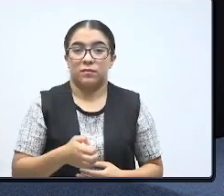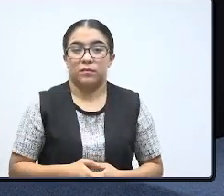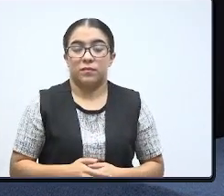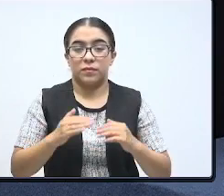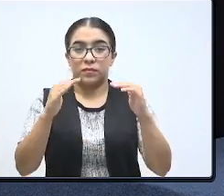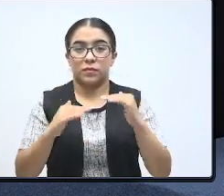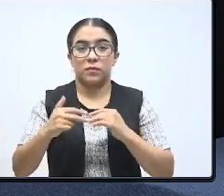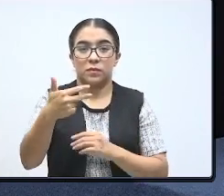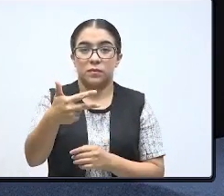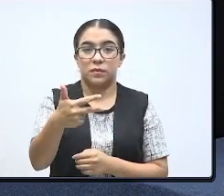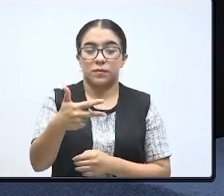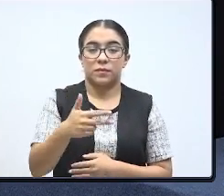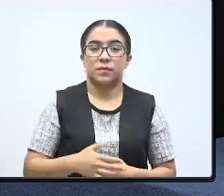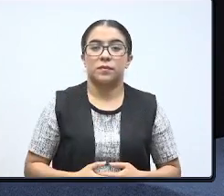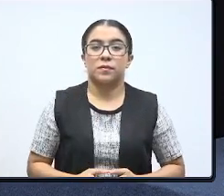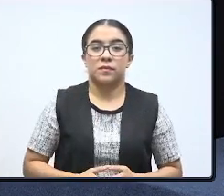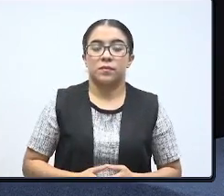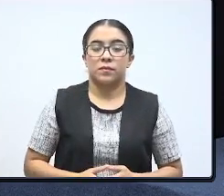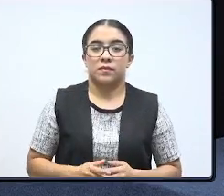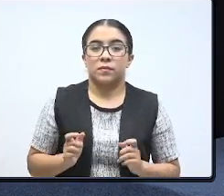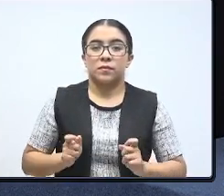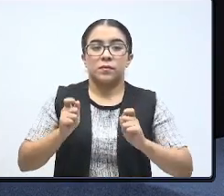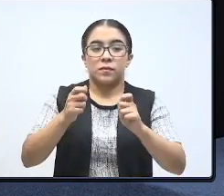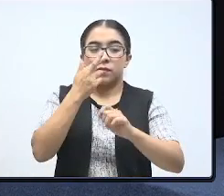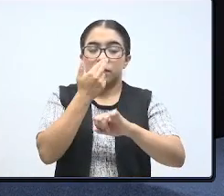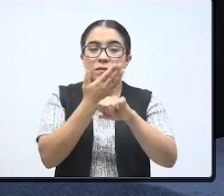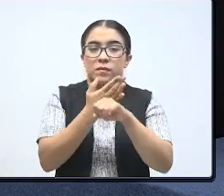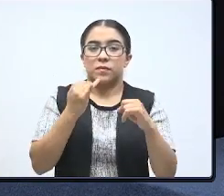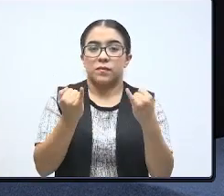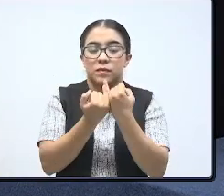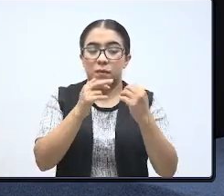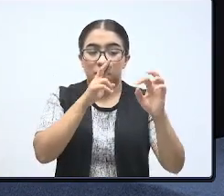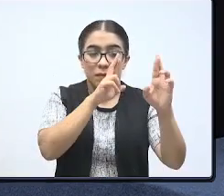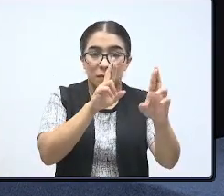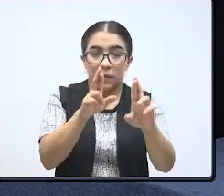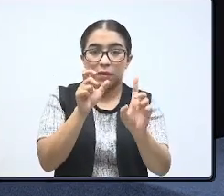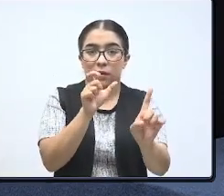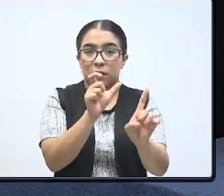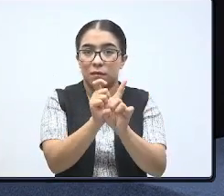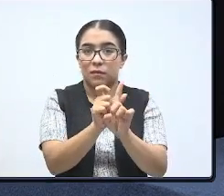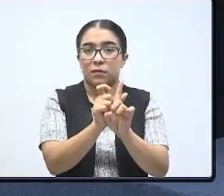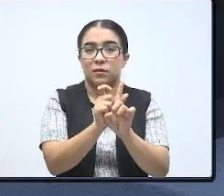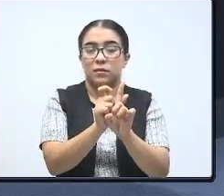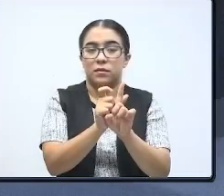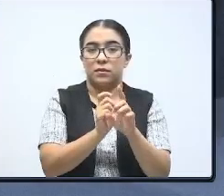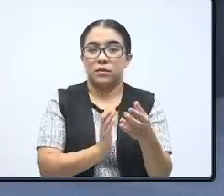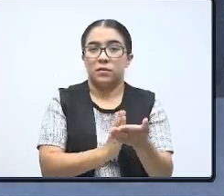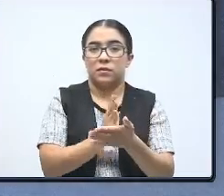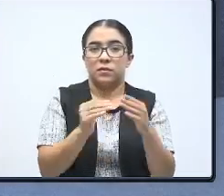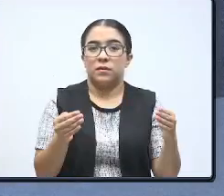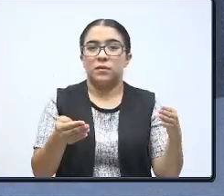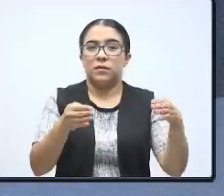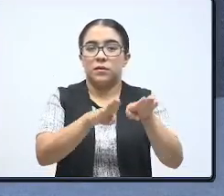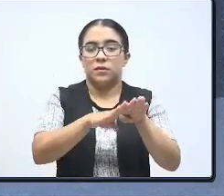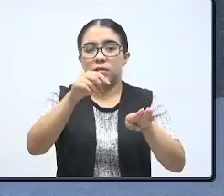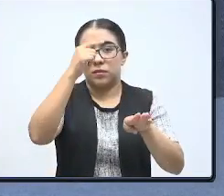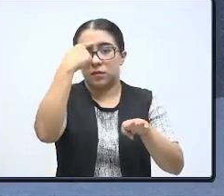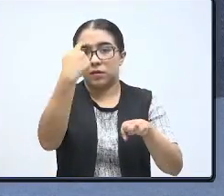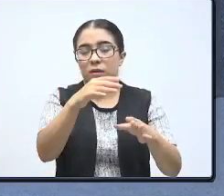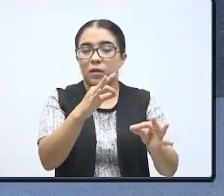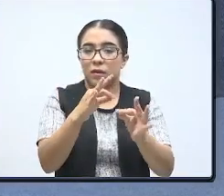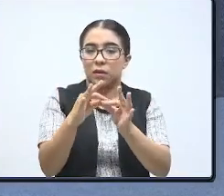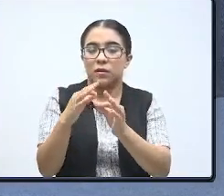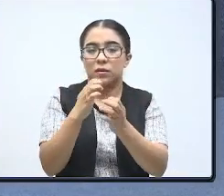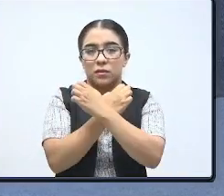Octavo, que las autoridades tienen la obligación de respetar y proteger el acceso igualitario y la excelencia en la